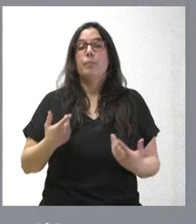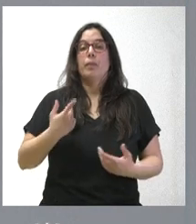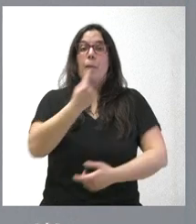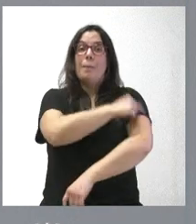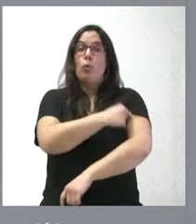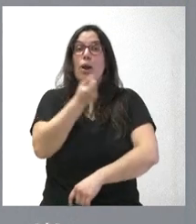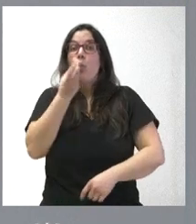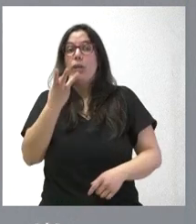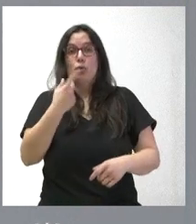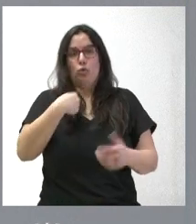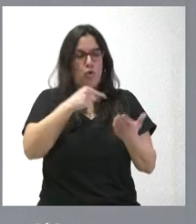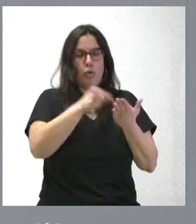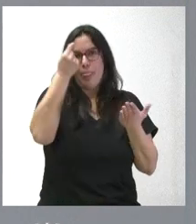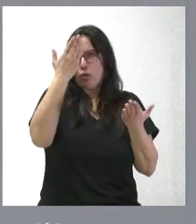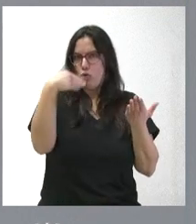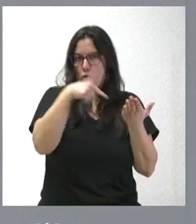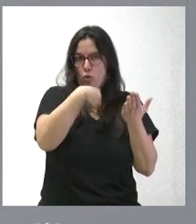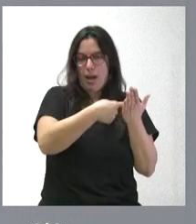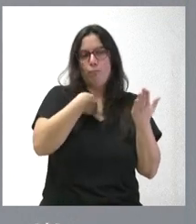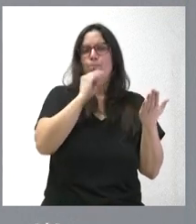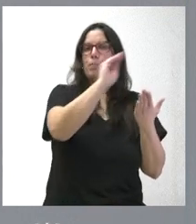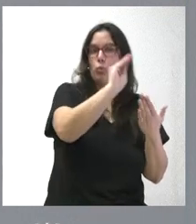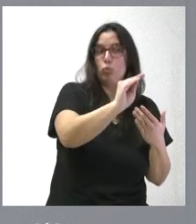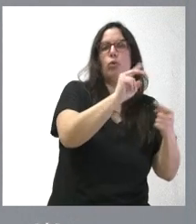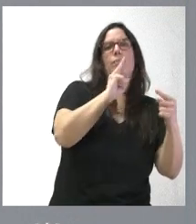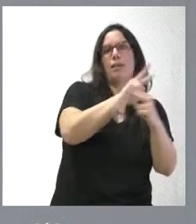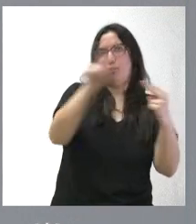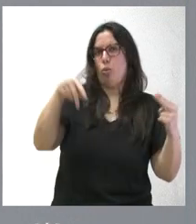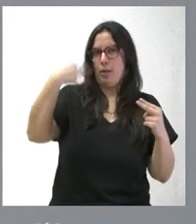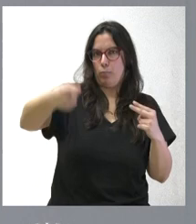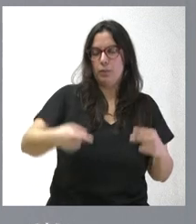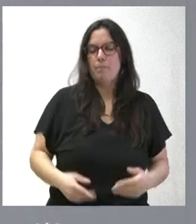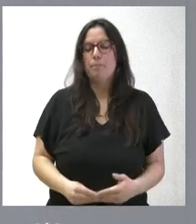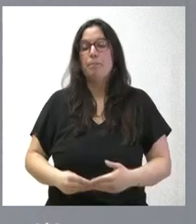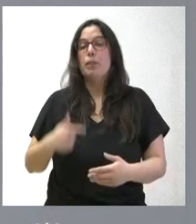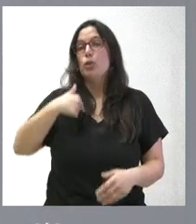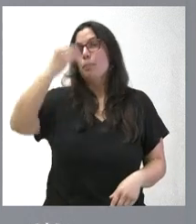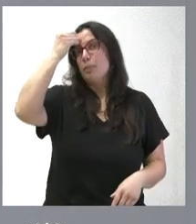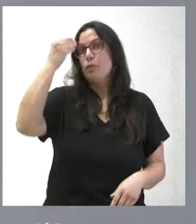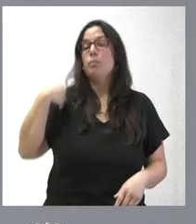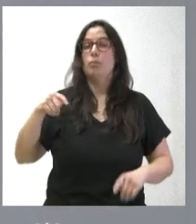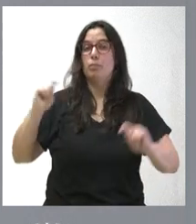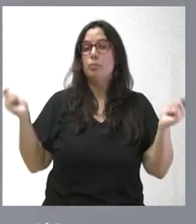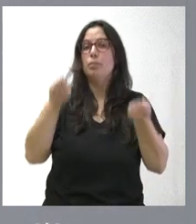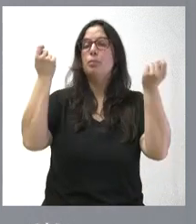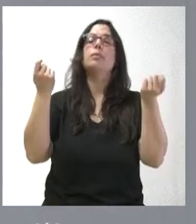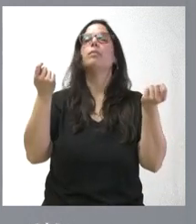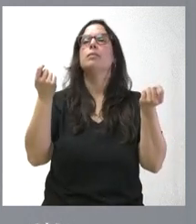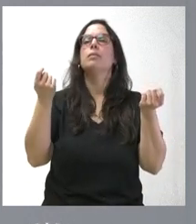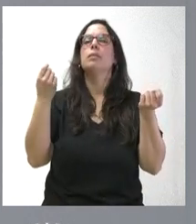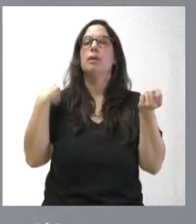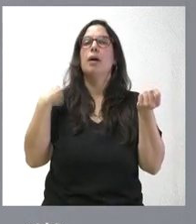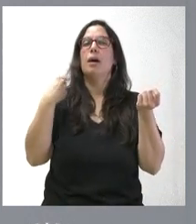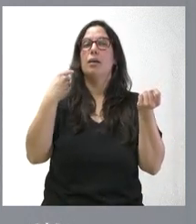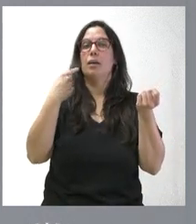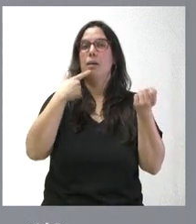lo tengo ahora apuntado. En cuanto lo tengamos, se lo daremos. Sí que creo que cuando se presentó la campaña de vacunación por el consejero se señaló el número de vacunas que se